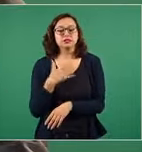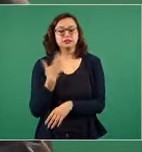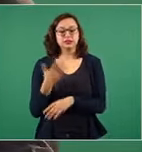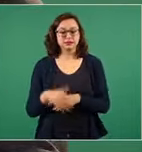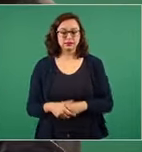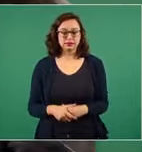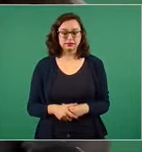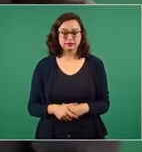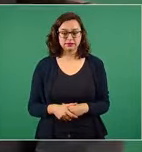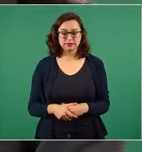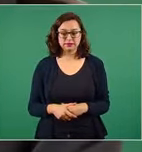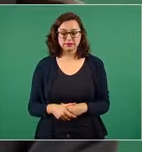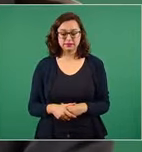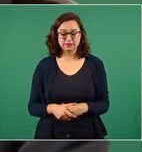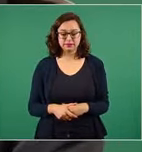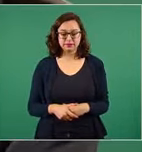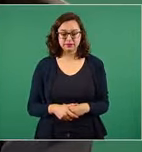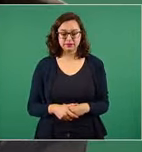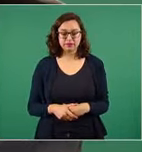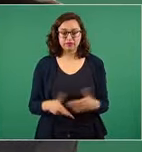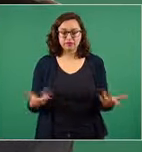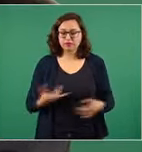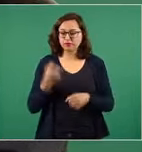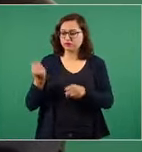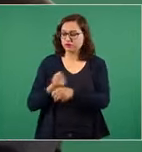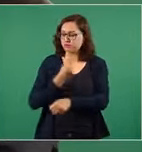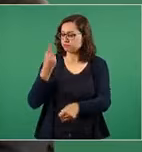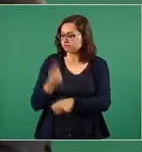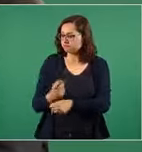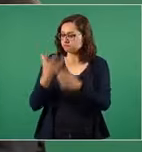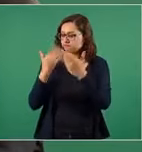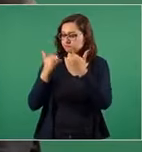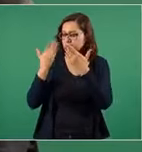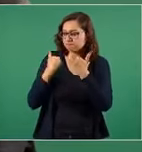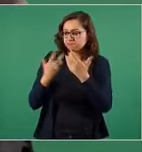Cuánto sufrimiento por la falta de oportunidades,